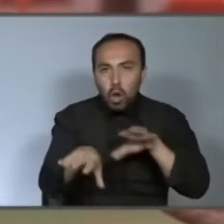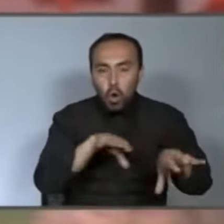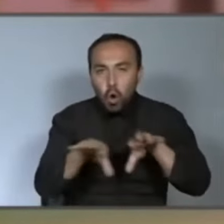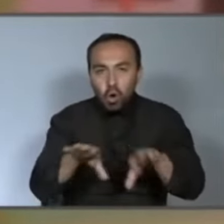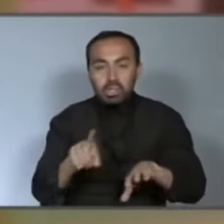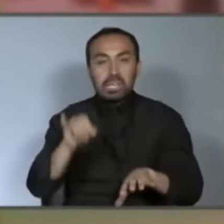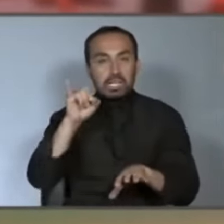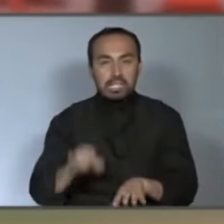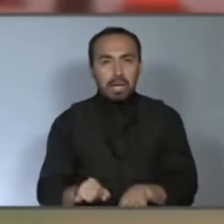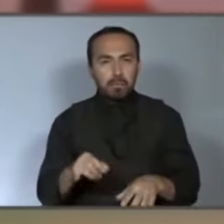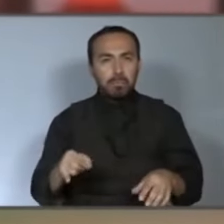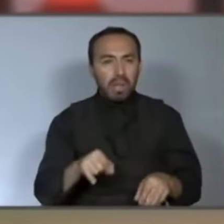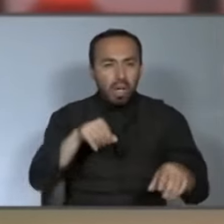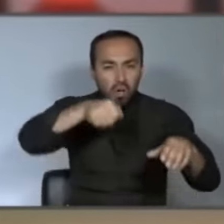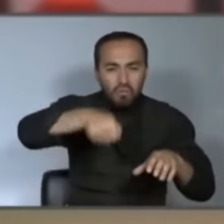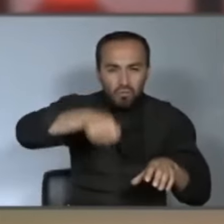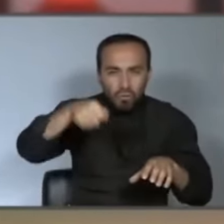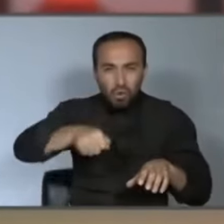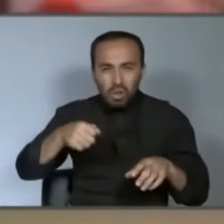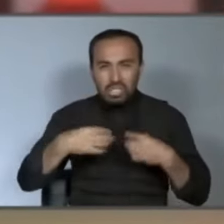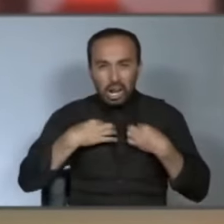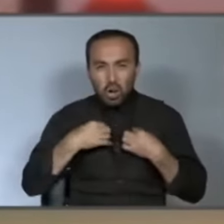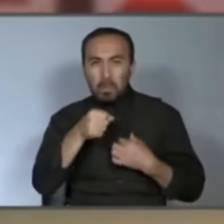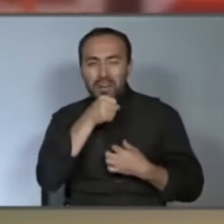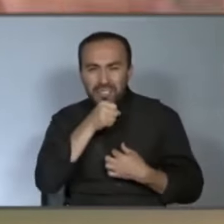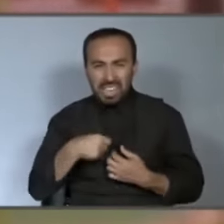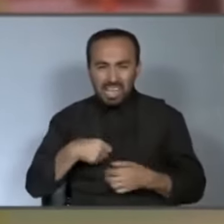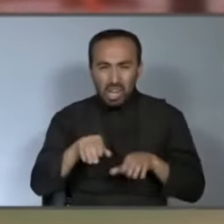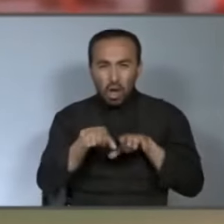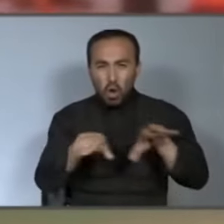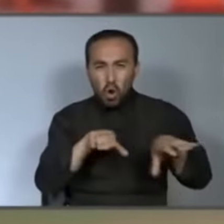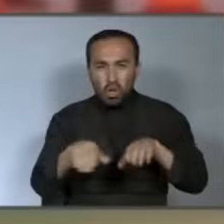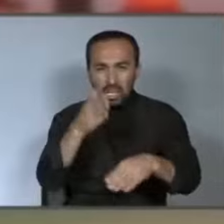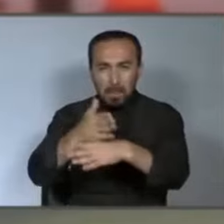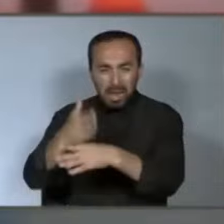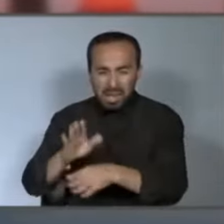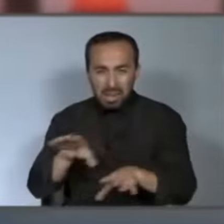Bolsa, ropa vieja, mueble, malo. Electrodoméstico en el patio.